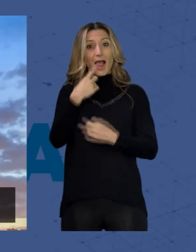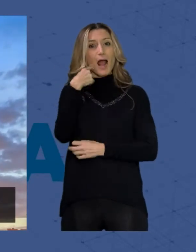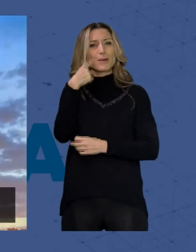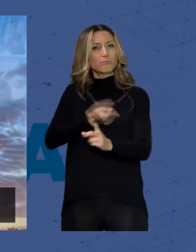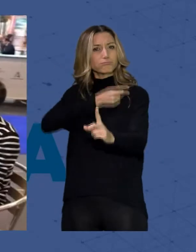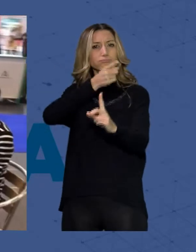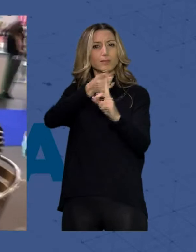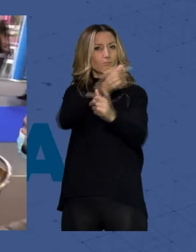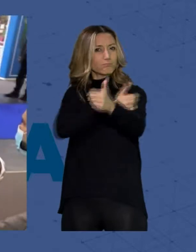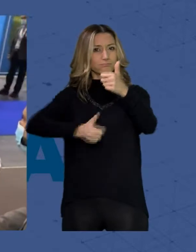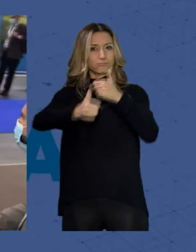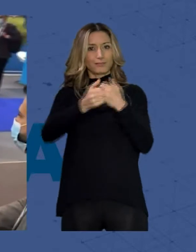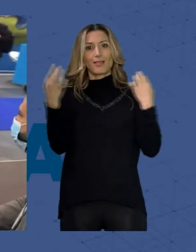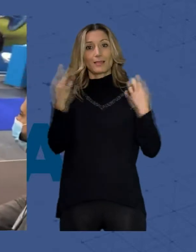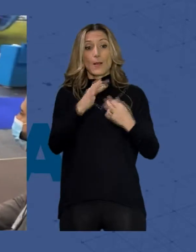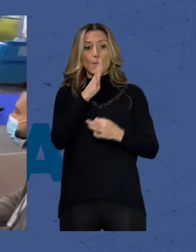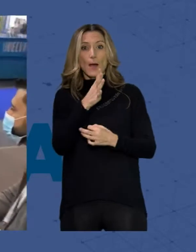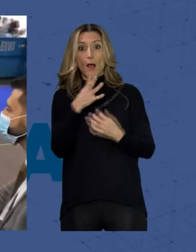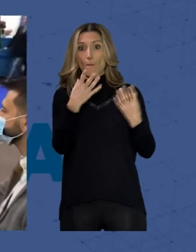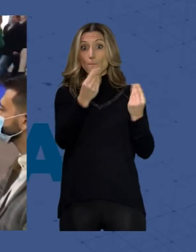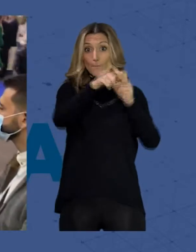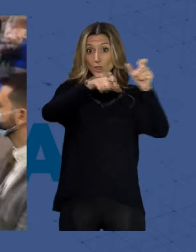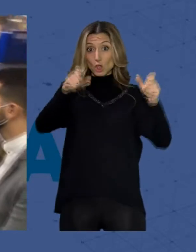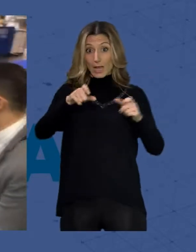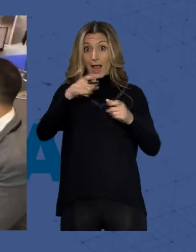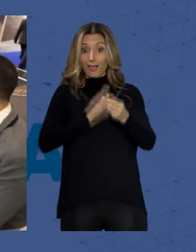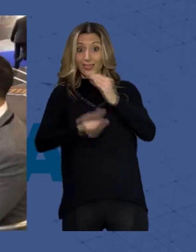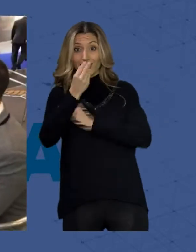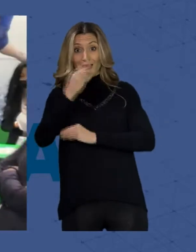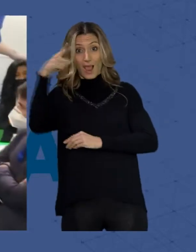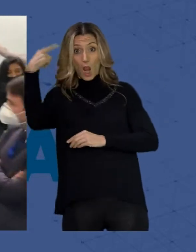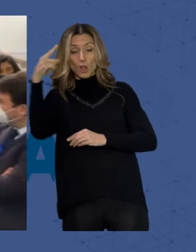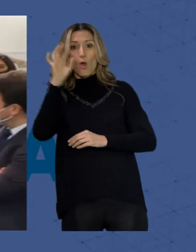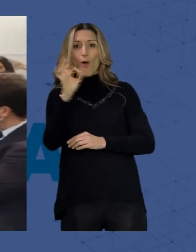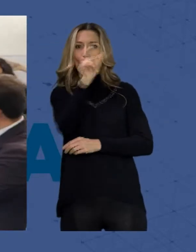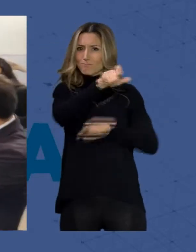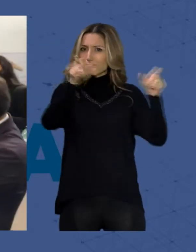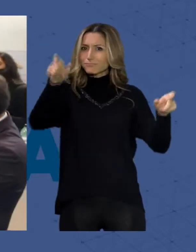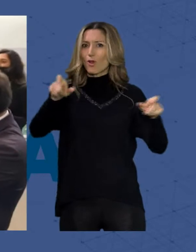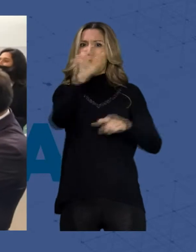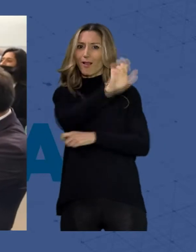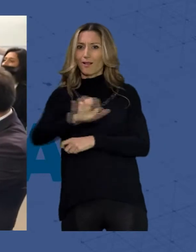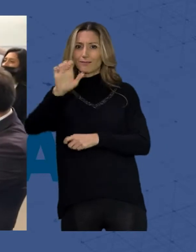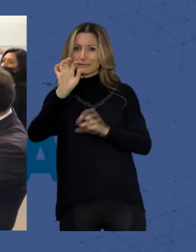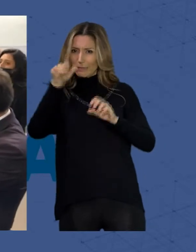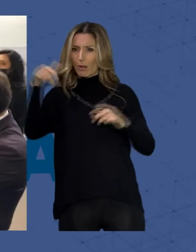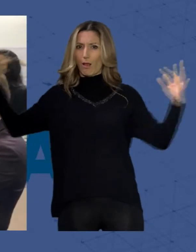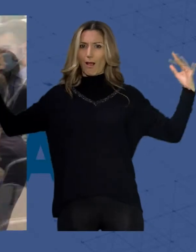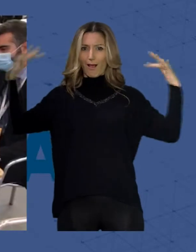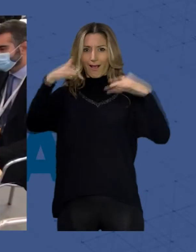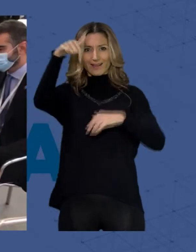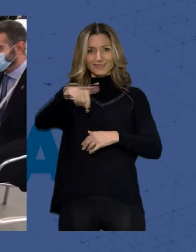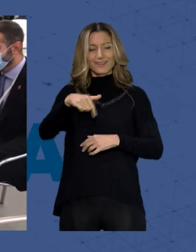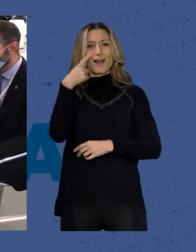preferente. Para que sean muchos los británicos y europeos que vengan a conocer nuestra ciudad. que eso redunde en puestos de trabajo,